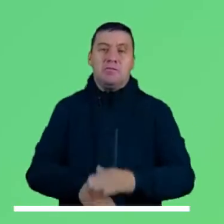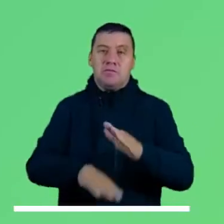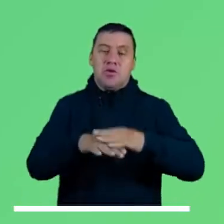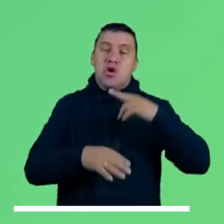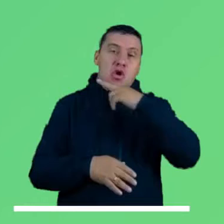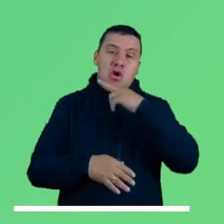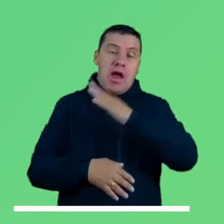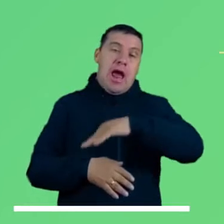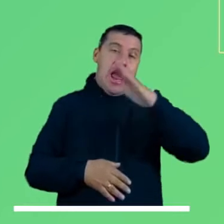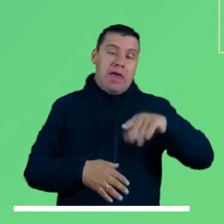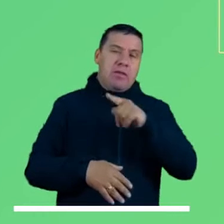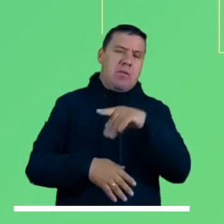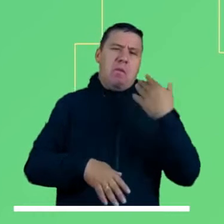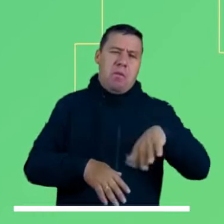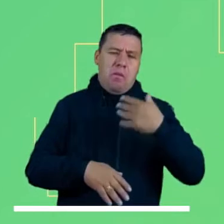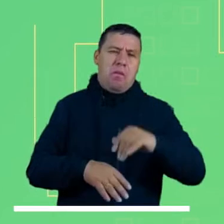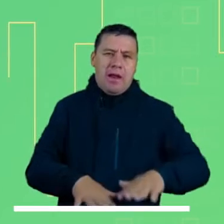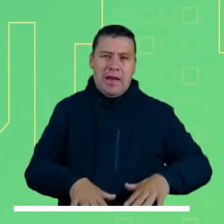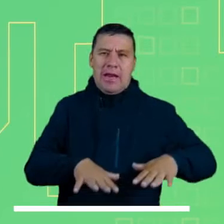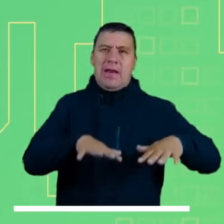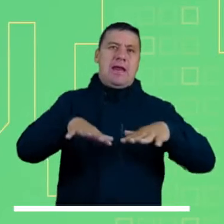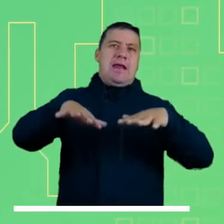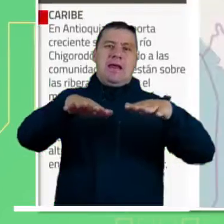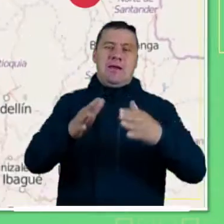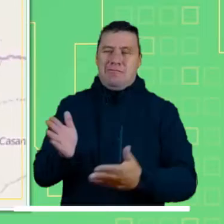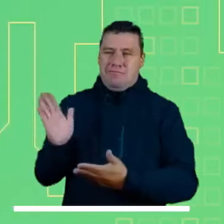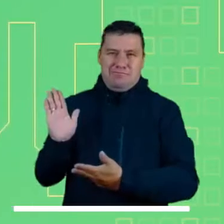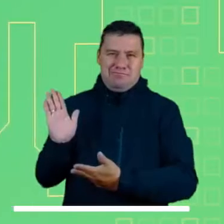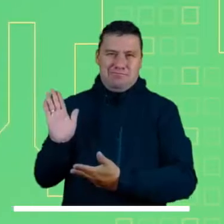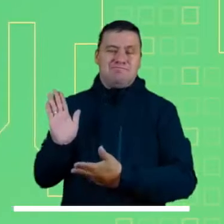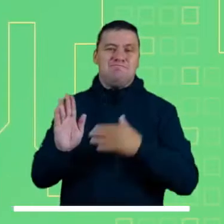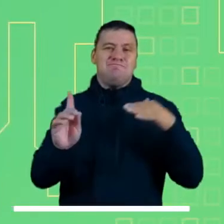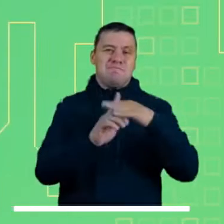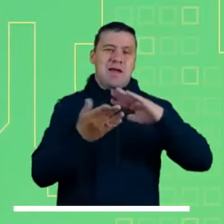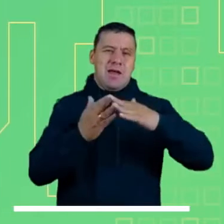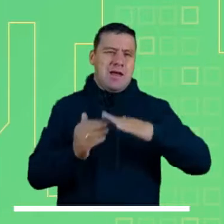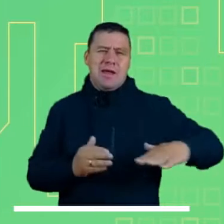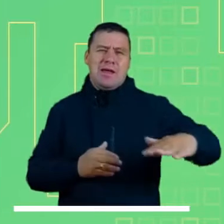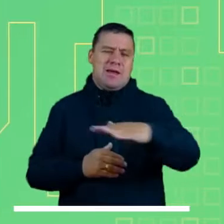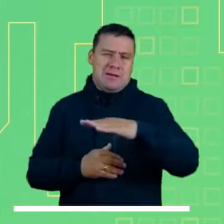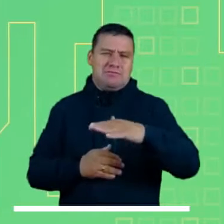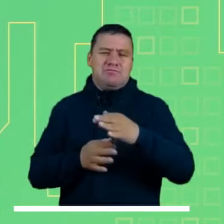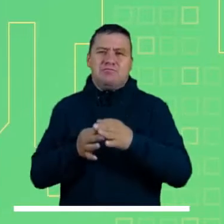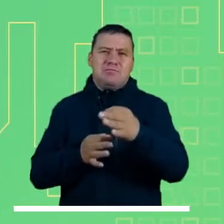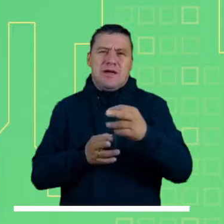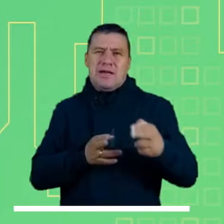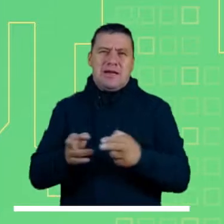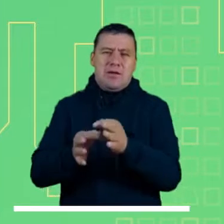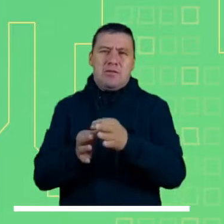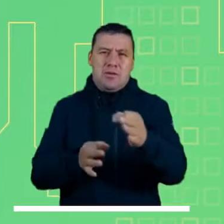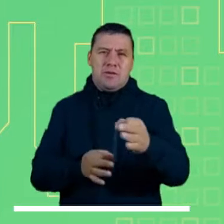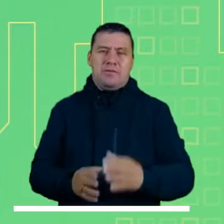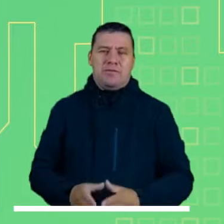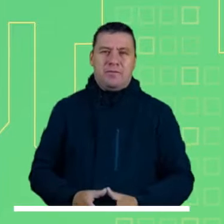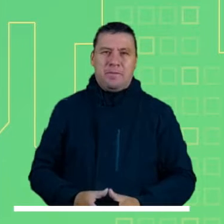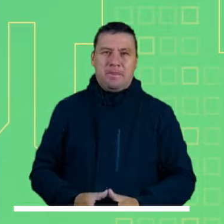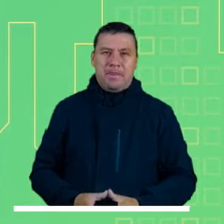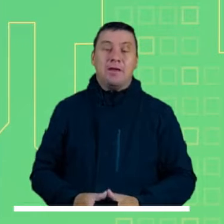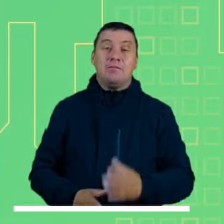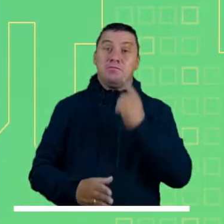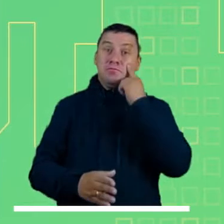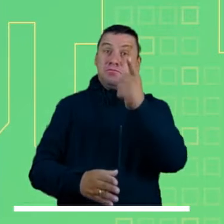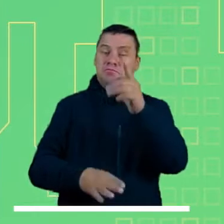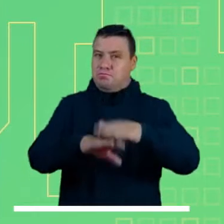Veamos ahora las alertas que se encuentran activas. Alerta roja en Antioquia, donde se reporta creciente súbita del río Chigorodó, afectando a las